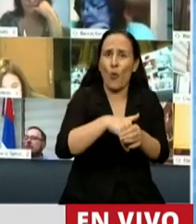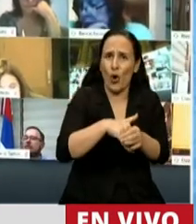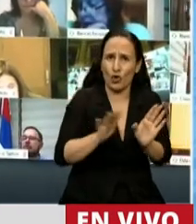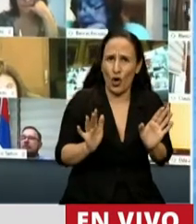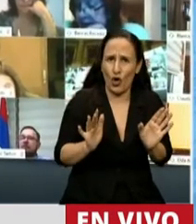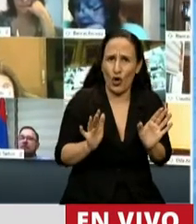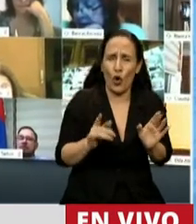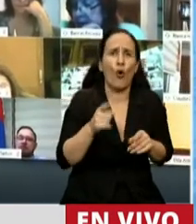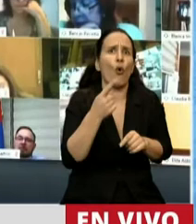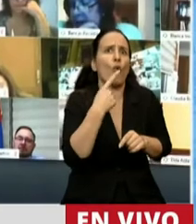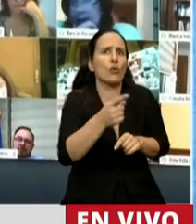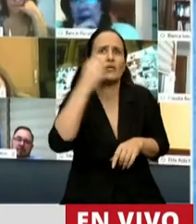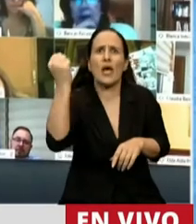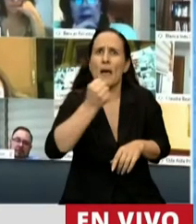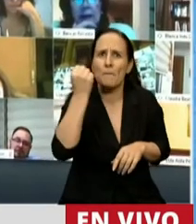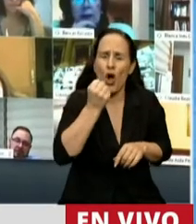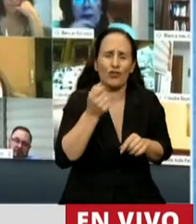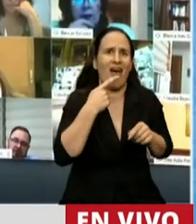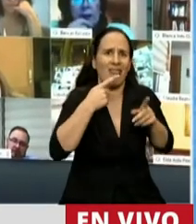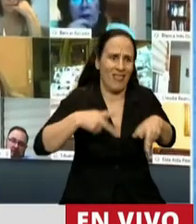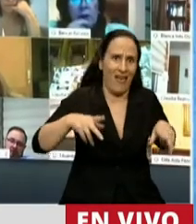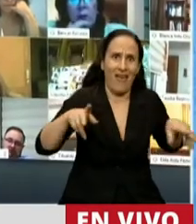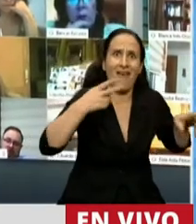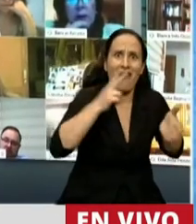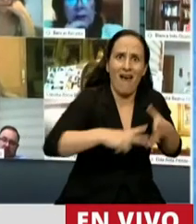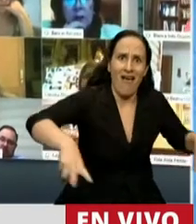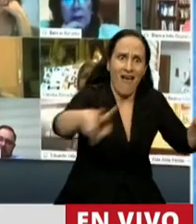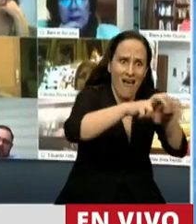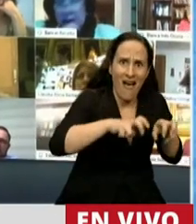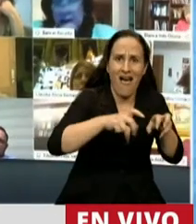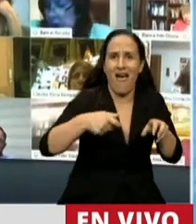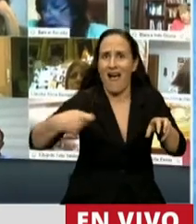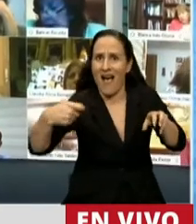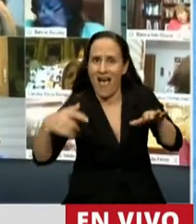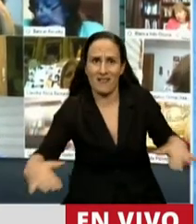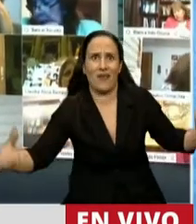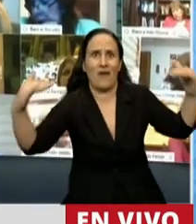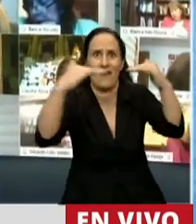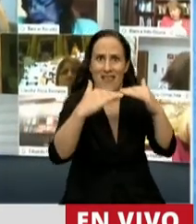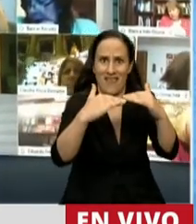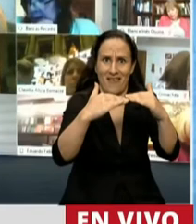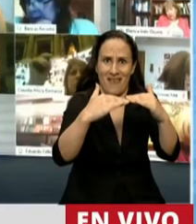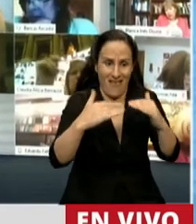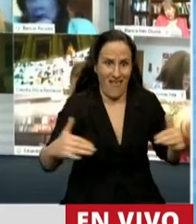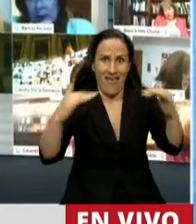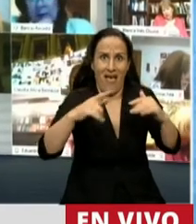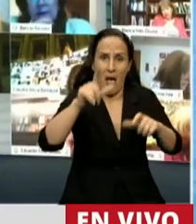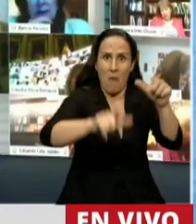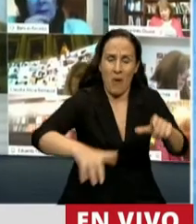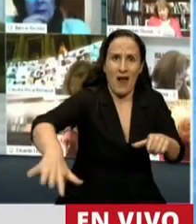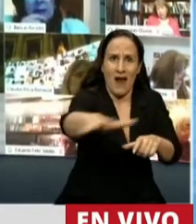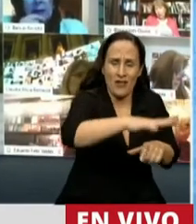el equilibrio fiscal como objetivo máximo a costa tal vez del hambre y la sed de los